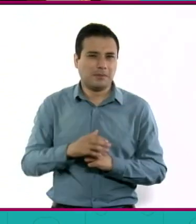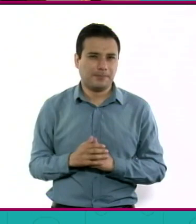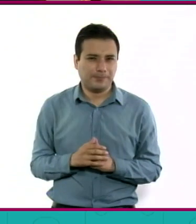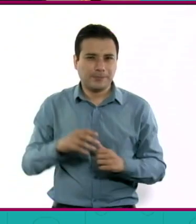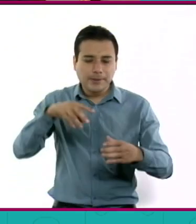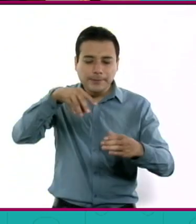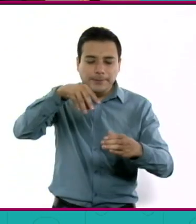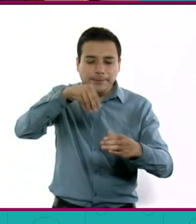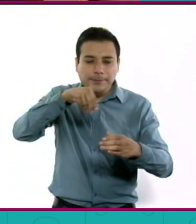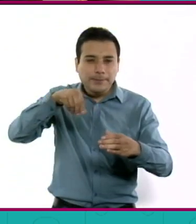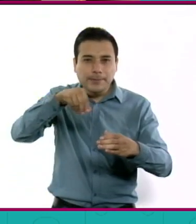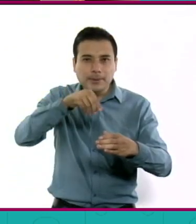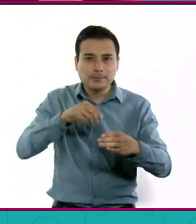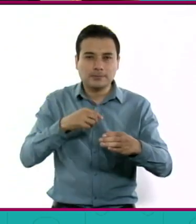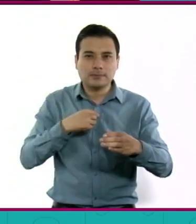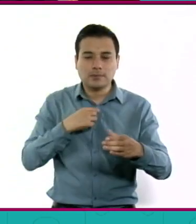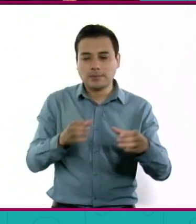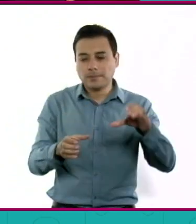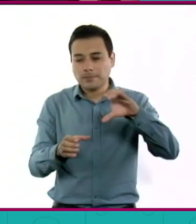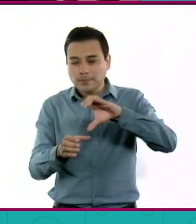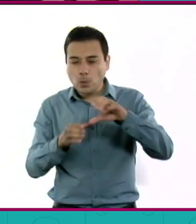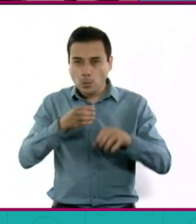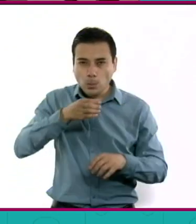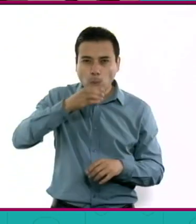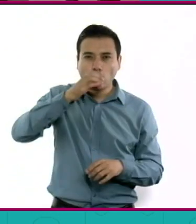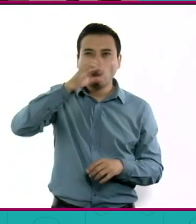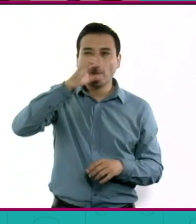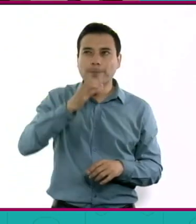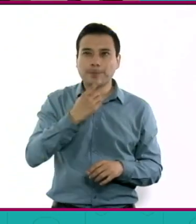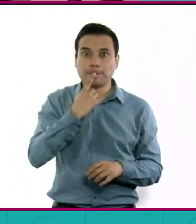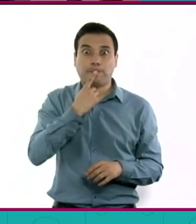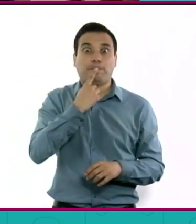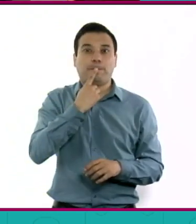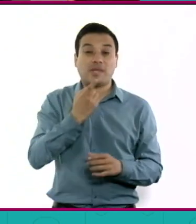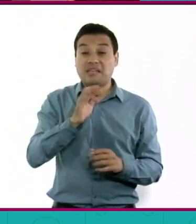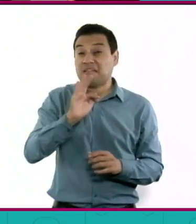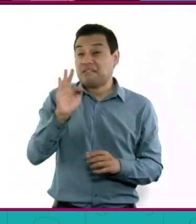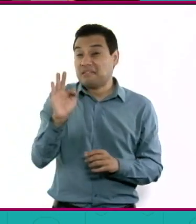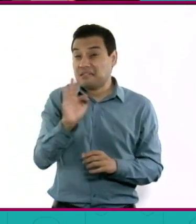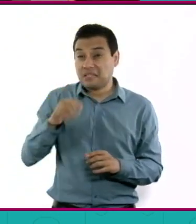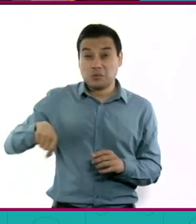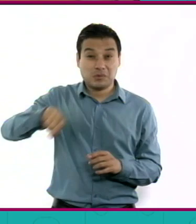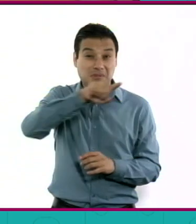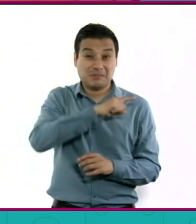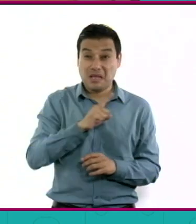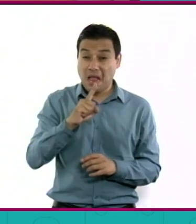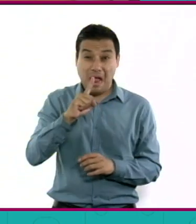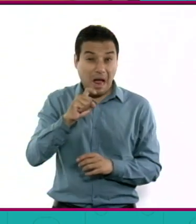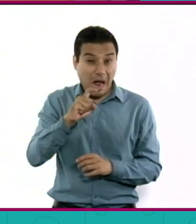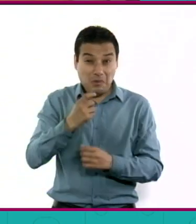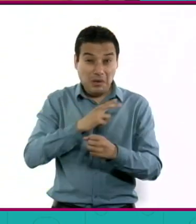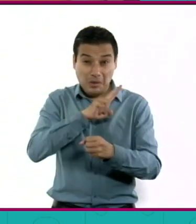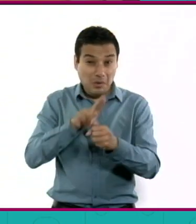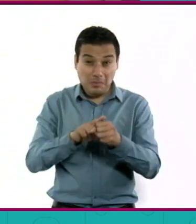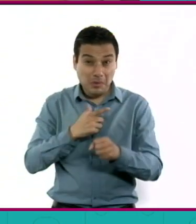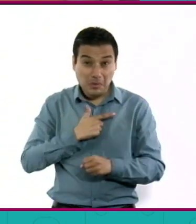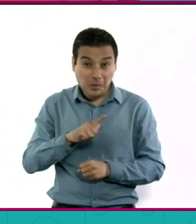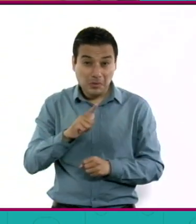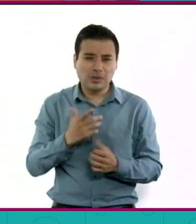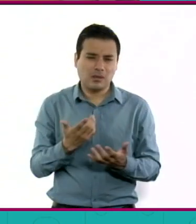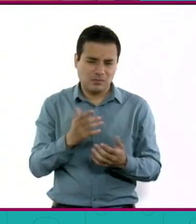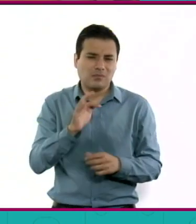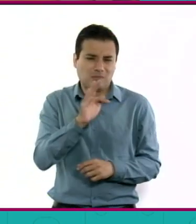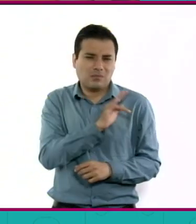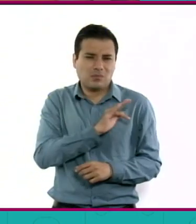otro saborcito si el agua solita de repente no la sienten tan rica. Y el otro tema importante es